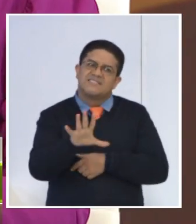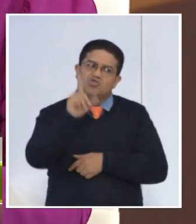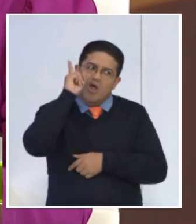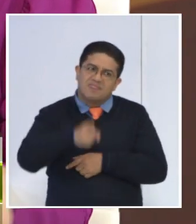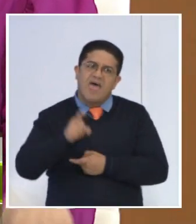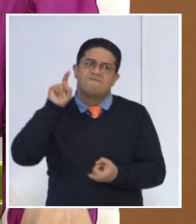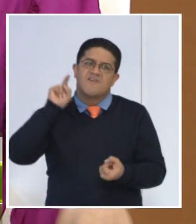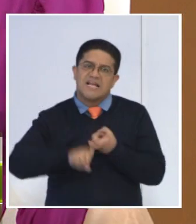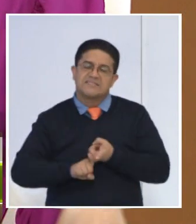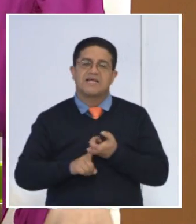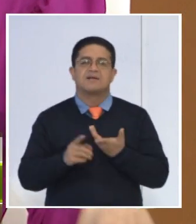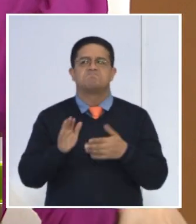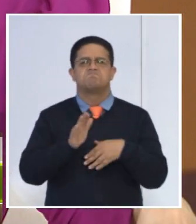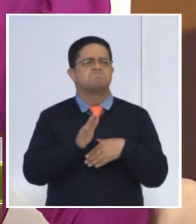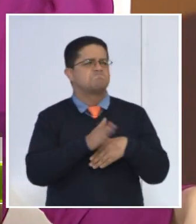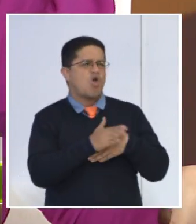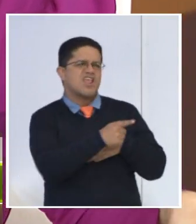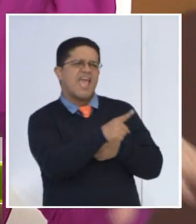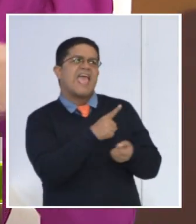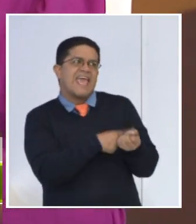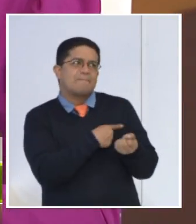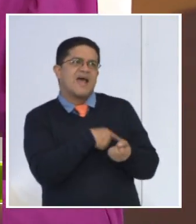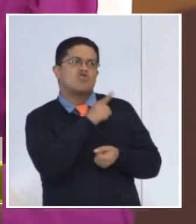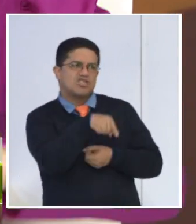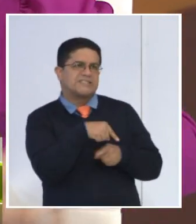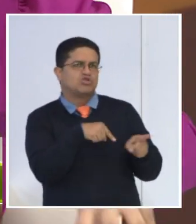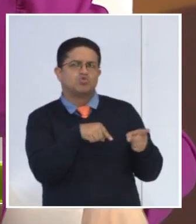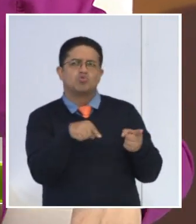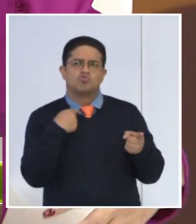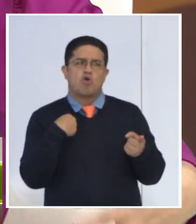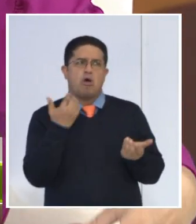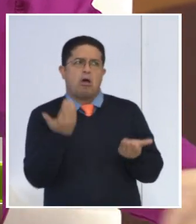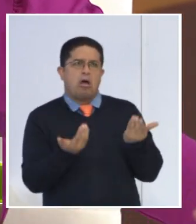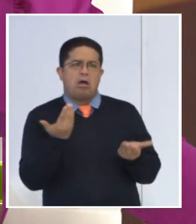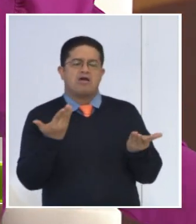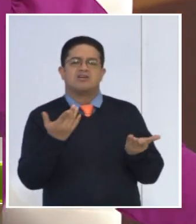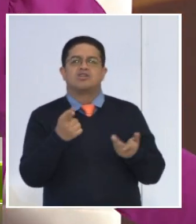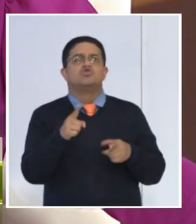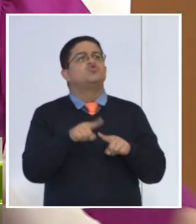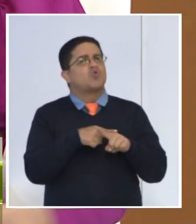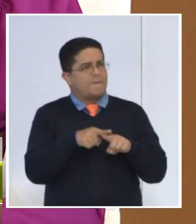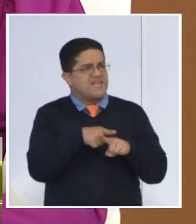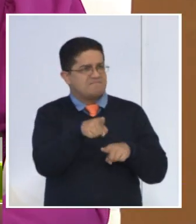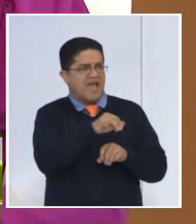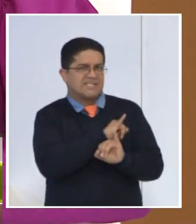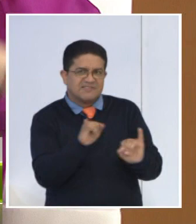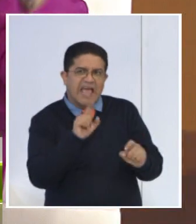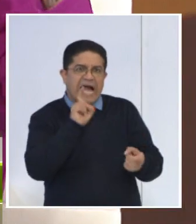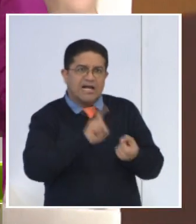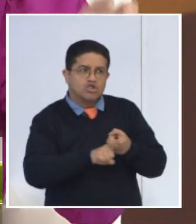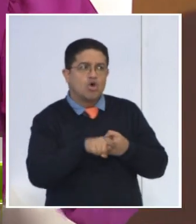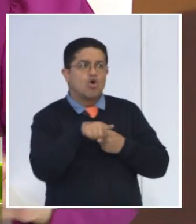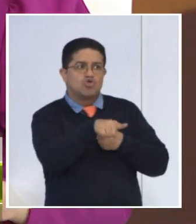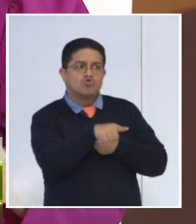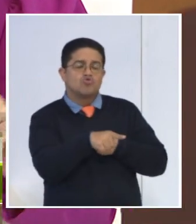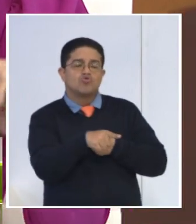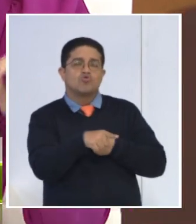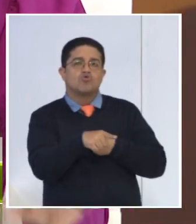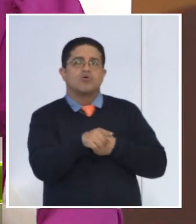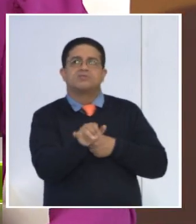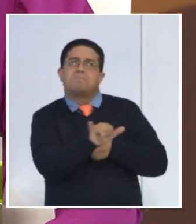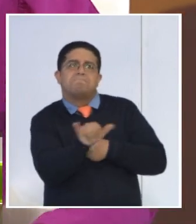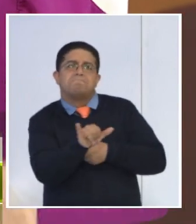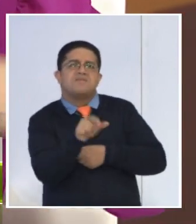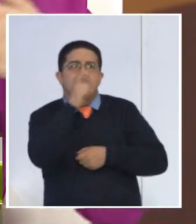comparaciones de por qué tu hermano o tu hermana sí logró esto, por qué tu primo o tu prima sí lo realizó, si son personas de la misma edad,